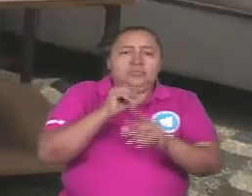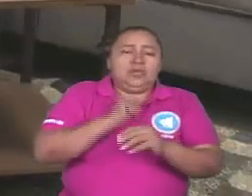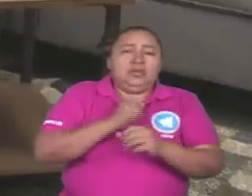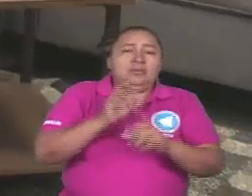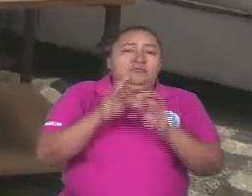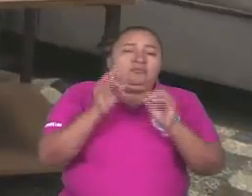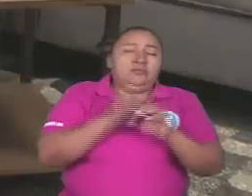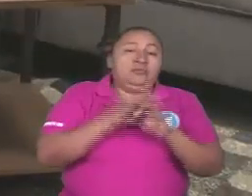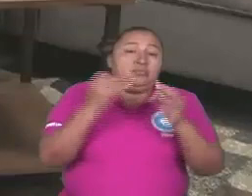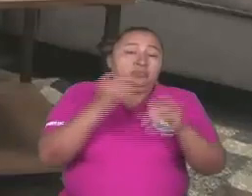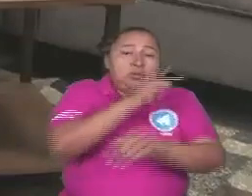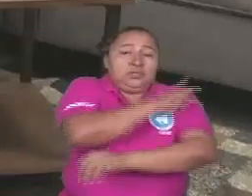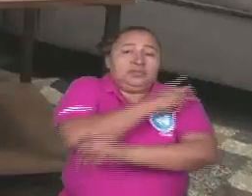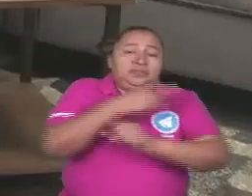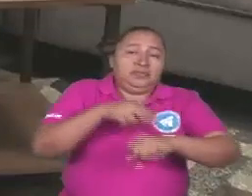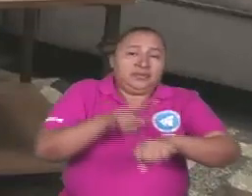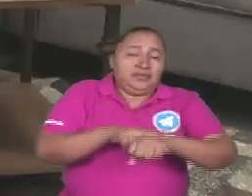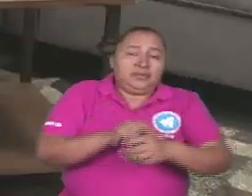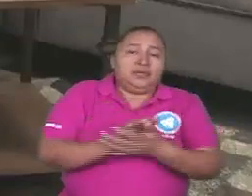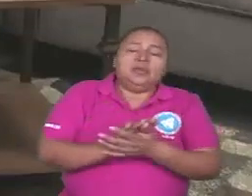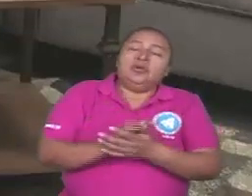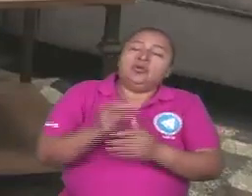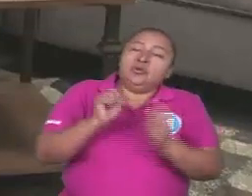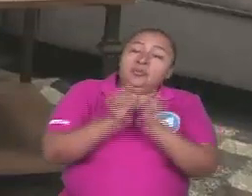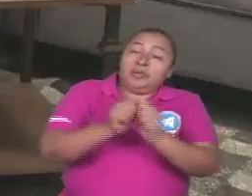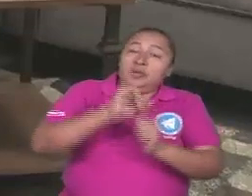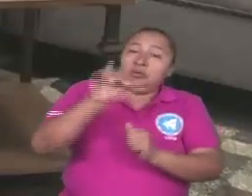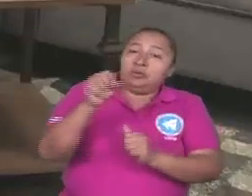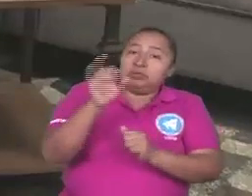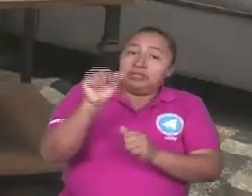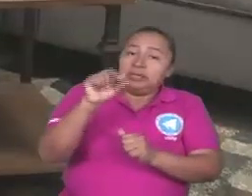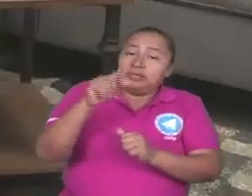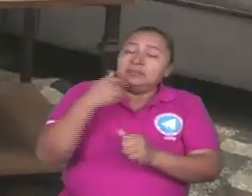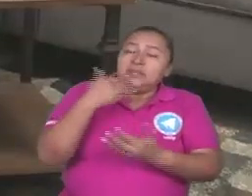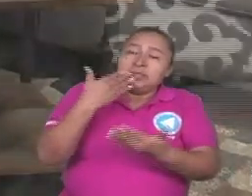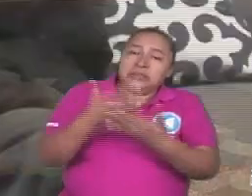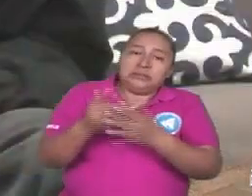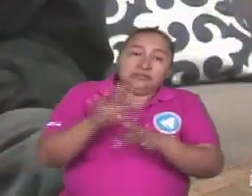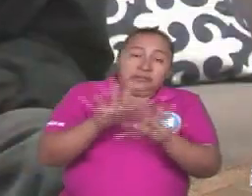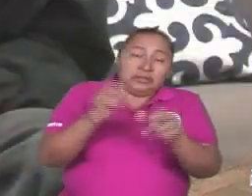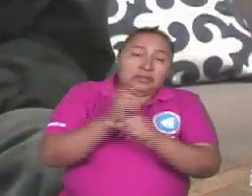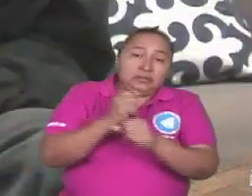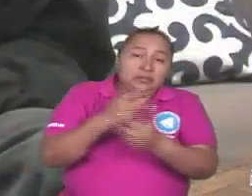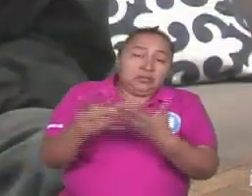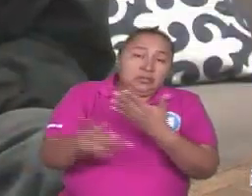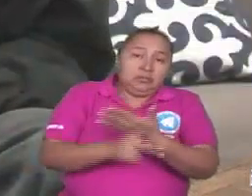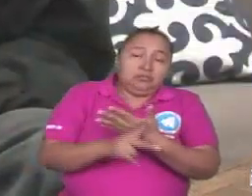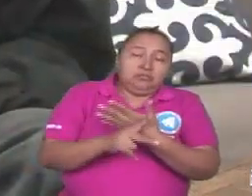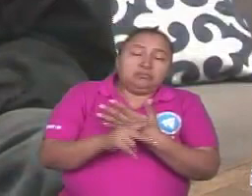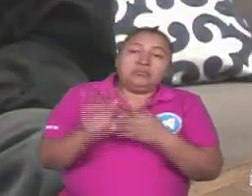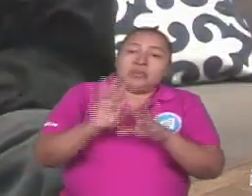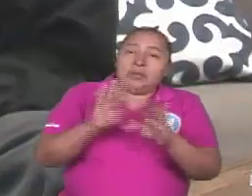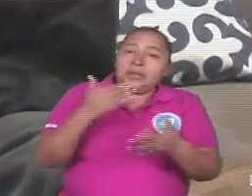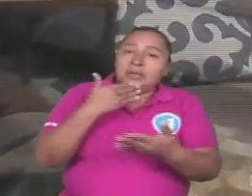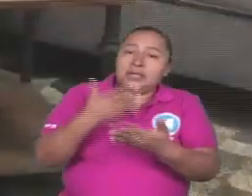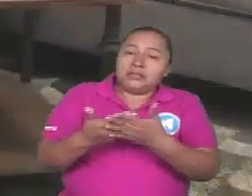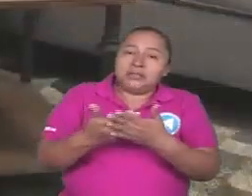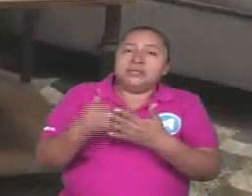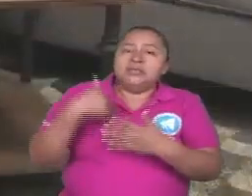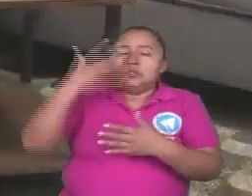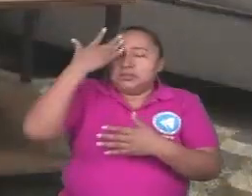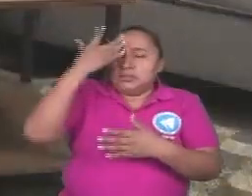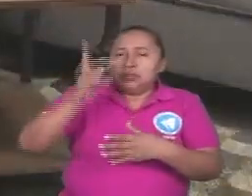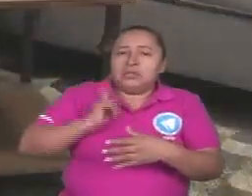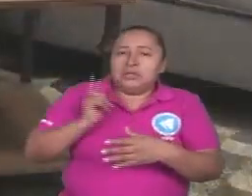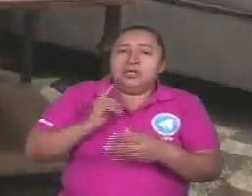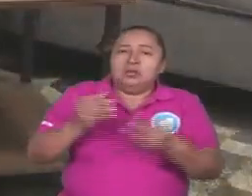Compañero José Angel, que cerrar nuestro programa. No me resta más que agradecerle. Y también, pues bueno, sé que han obtenido